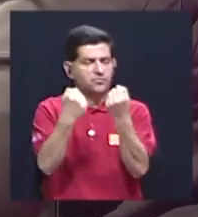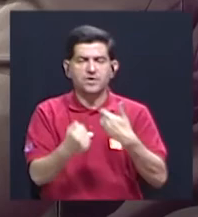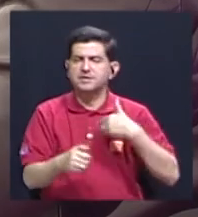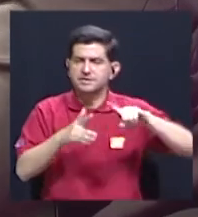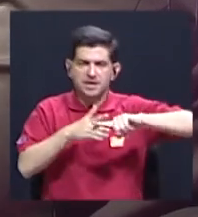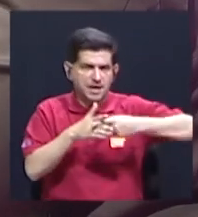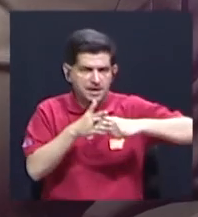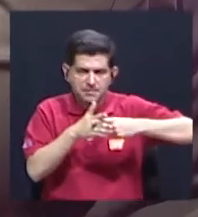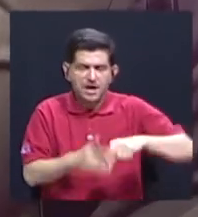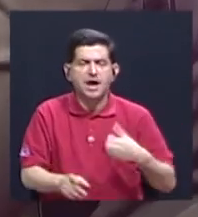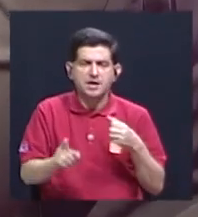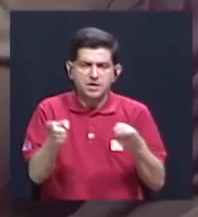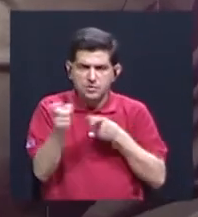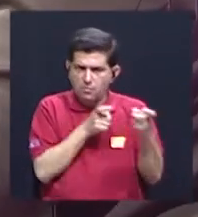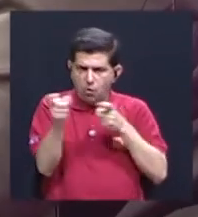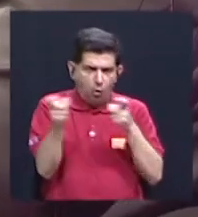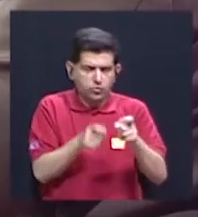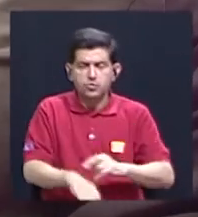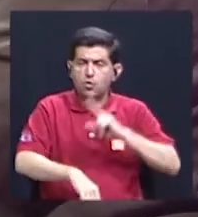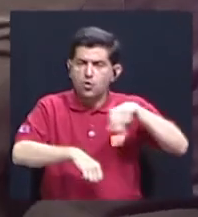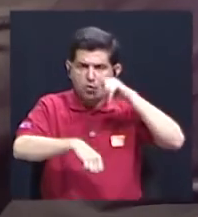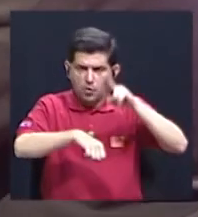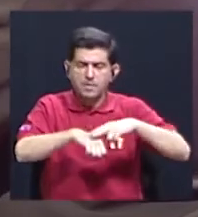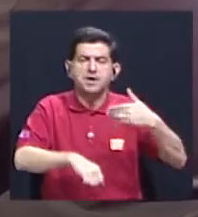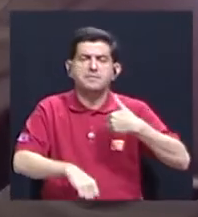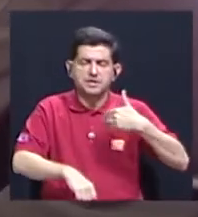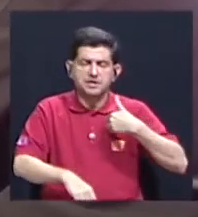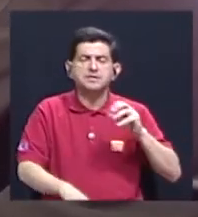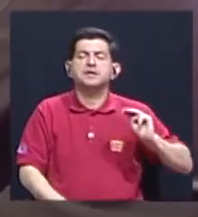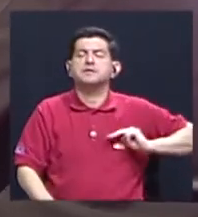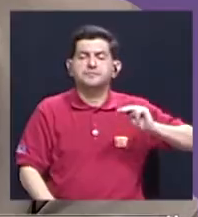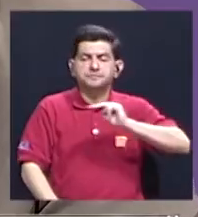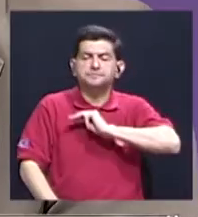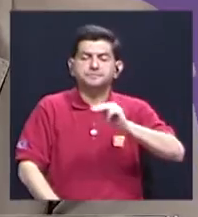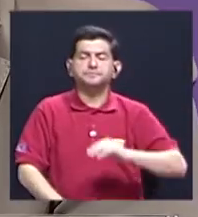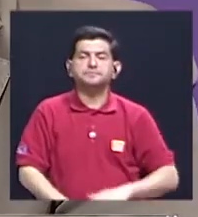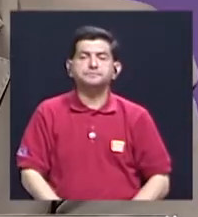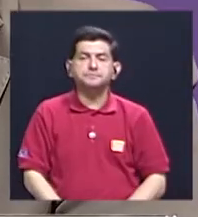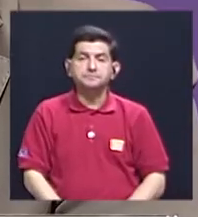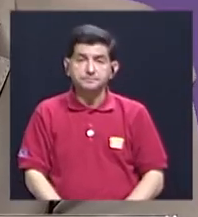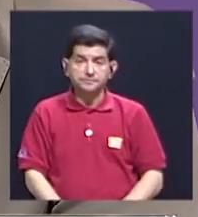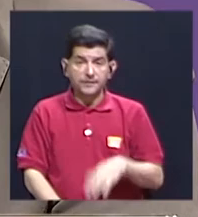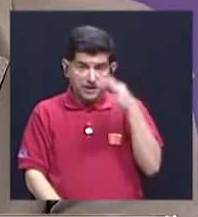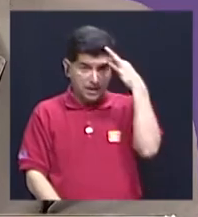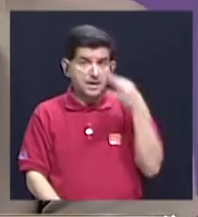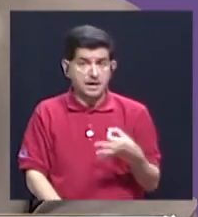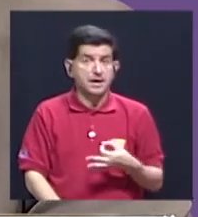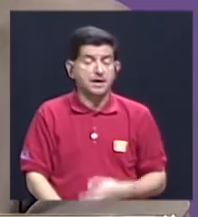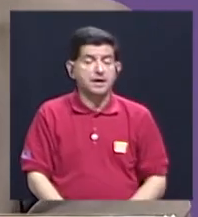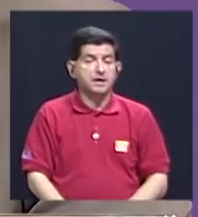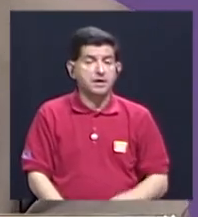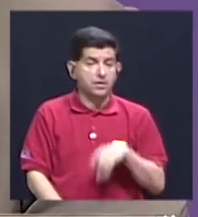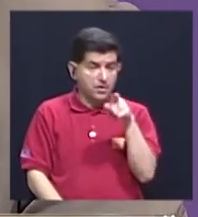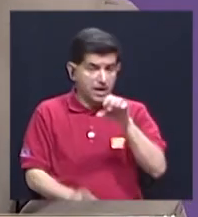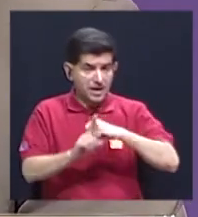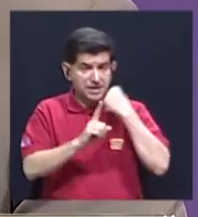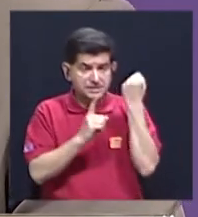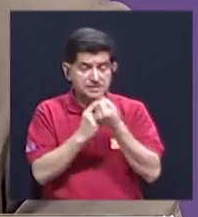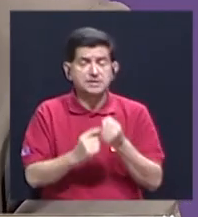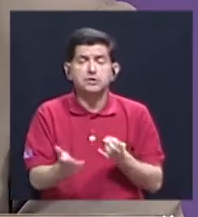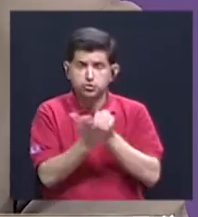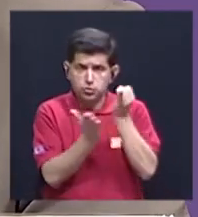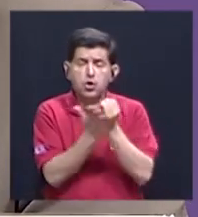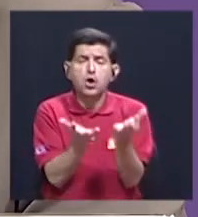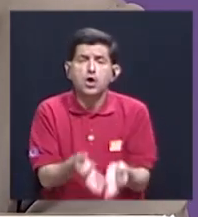ese mecanismo de control o de camisa de fuerza que usualmente lo había tenido el Ministerio. Y creo que, digamos que eso es una pesquisa